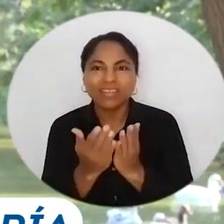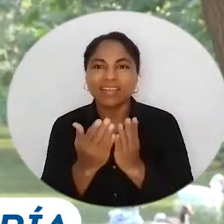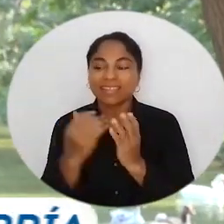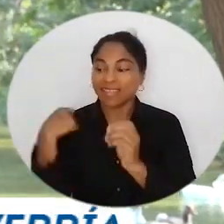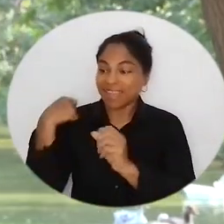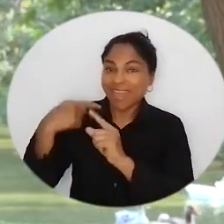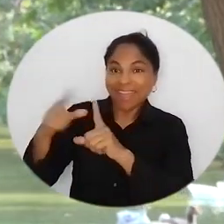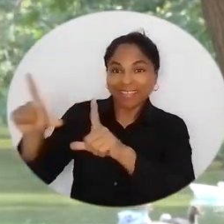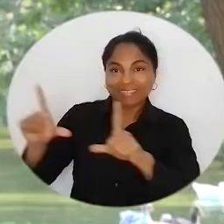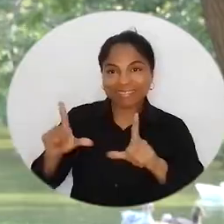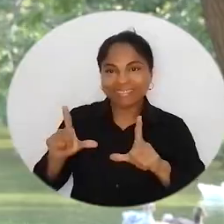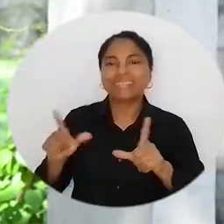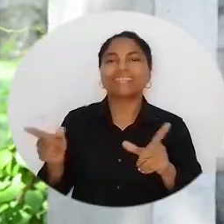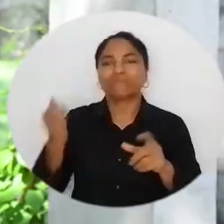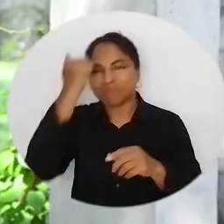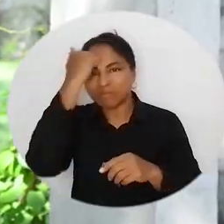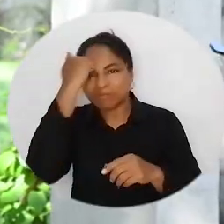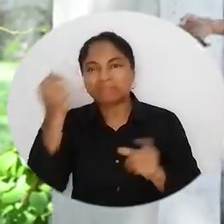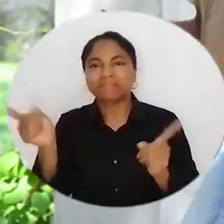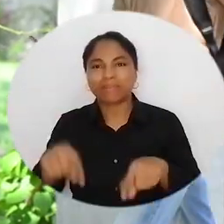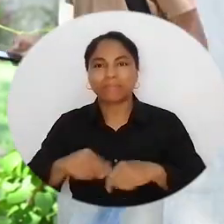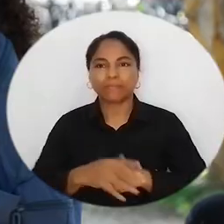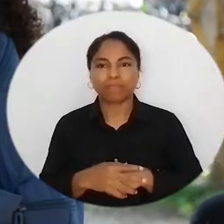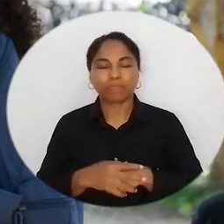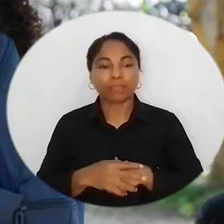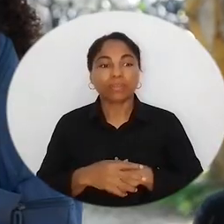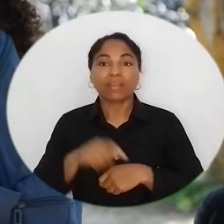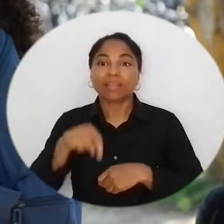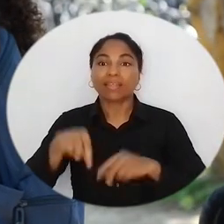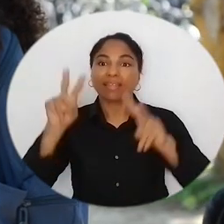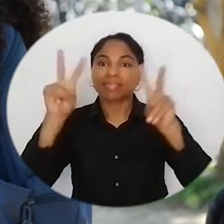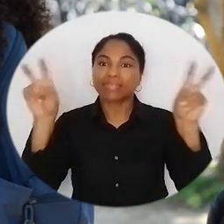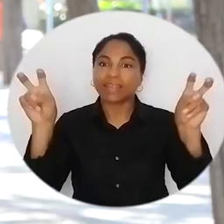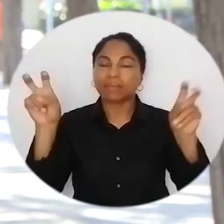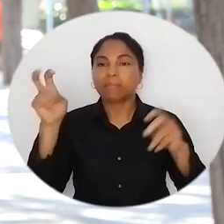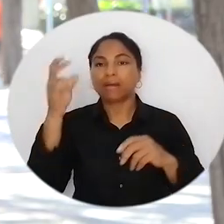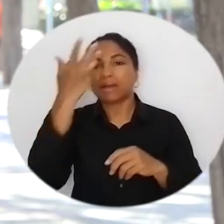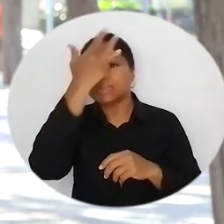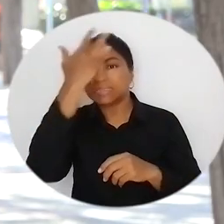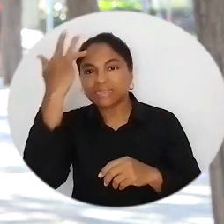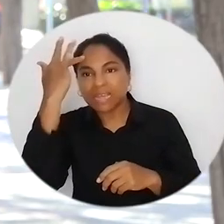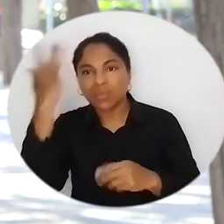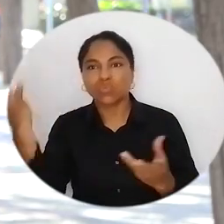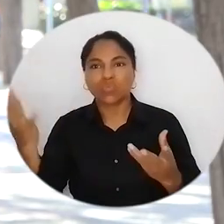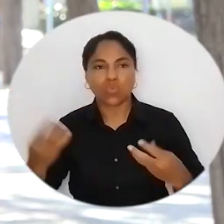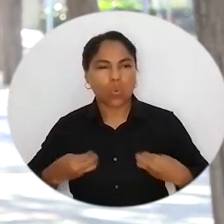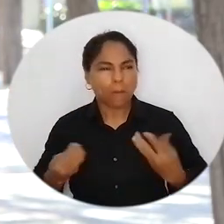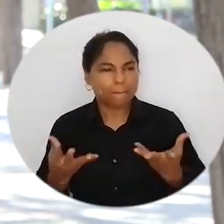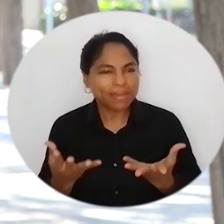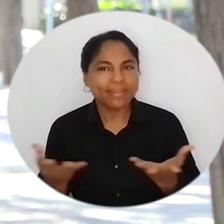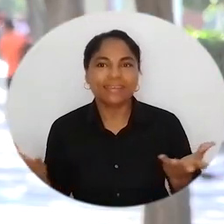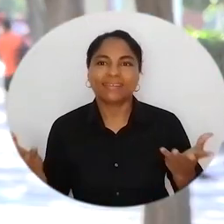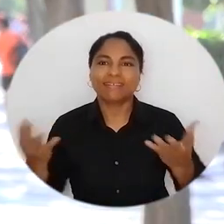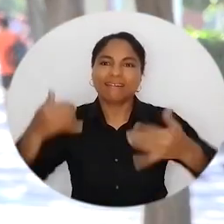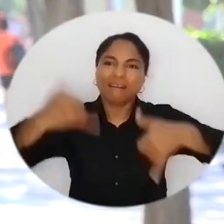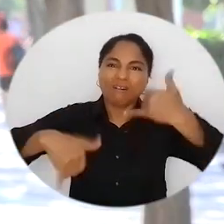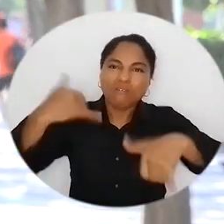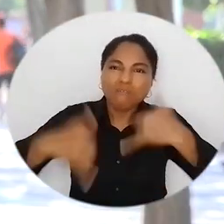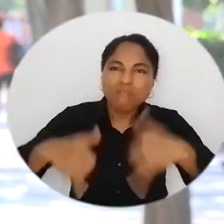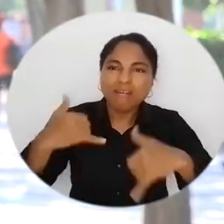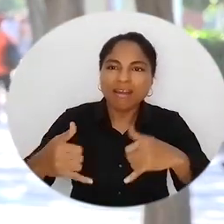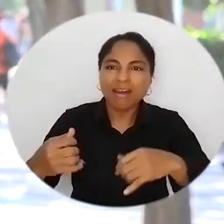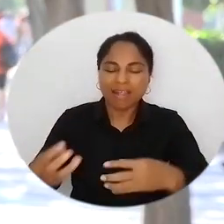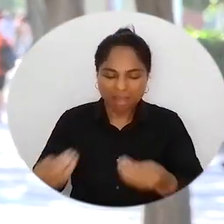egresados y profesores. Realmente ese tema de la salud, reír por la vida, de jugar, de que le